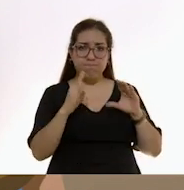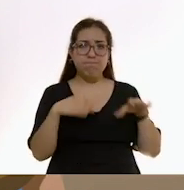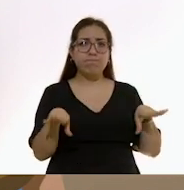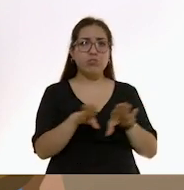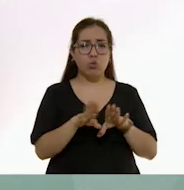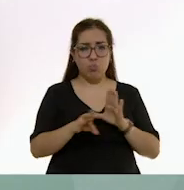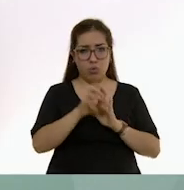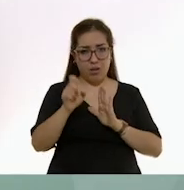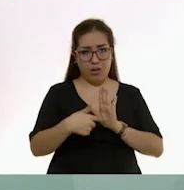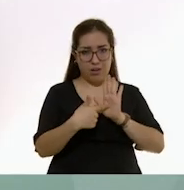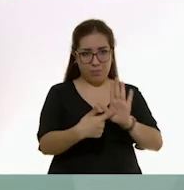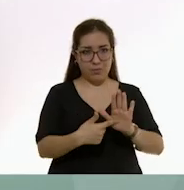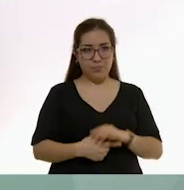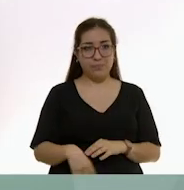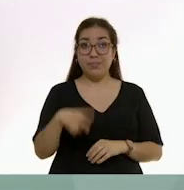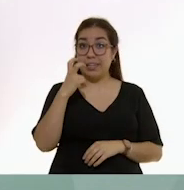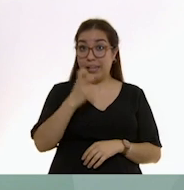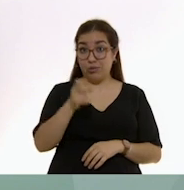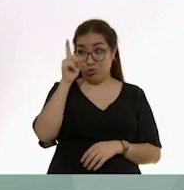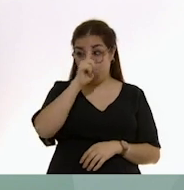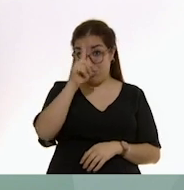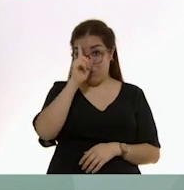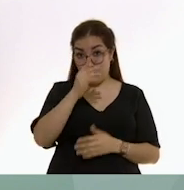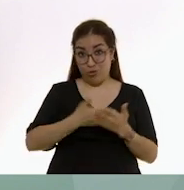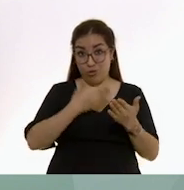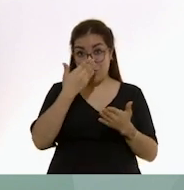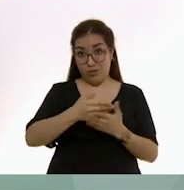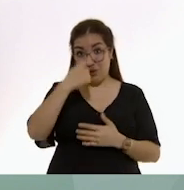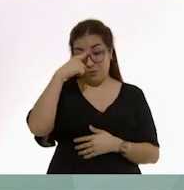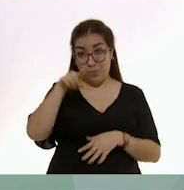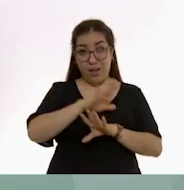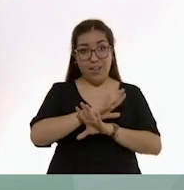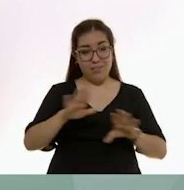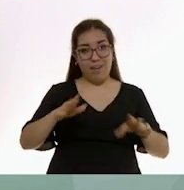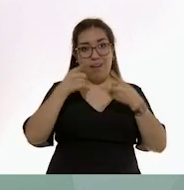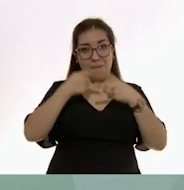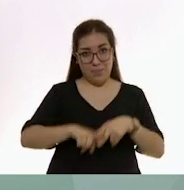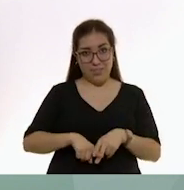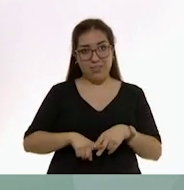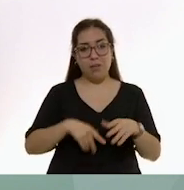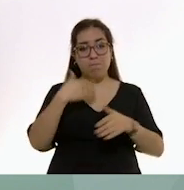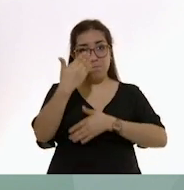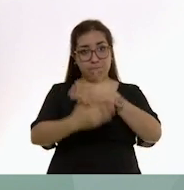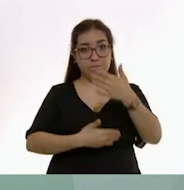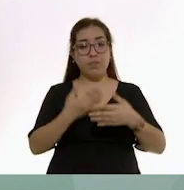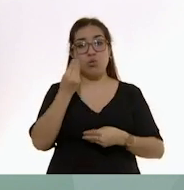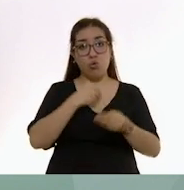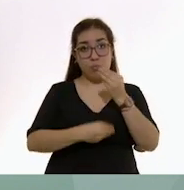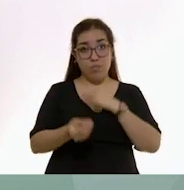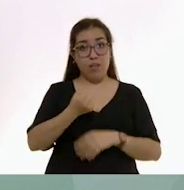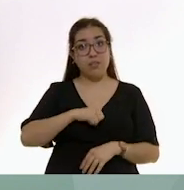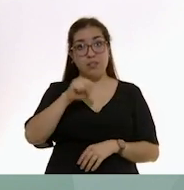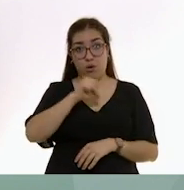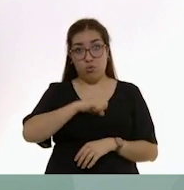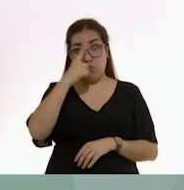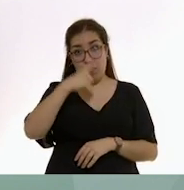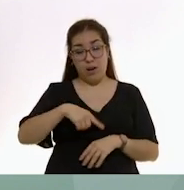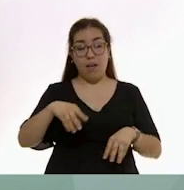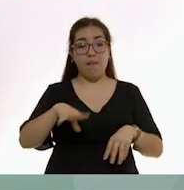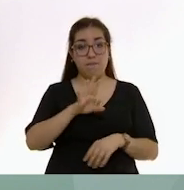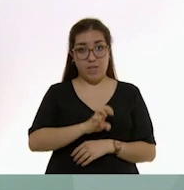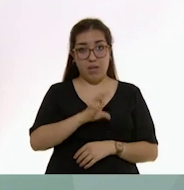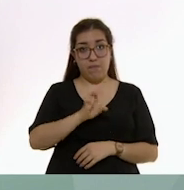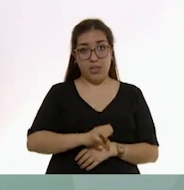ejemplo. Estos fueron los consejos para iniciar y mantener una alimentación adecuada para los bebés